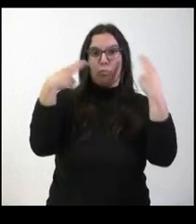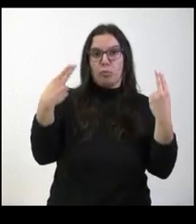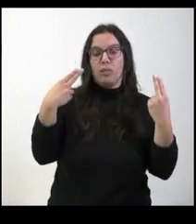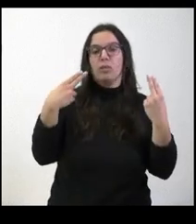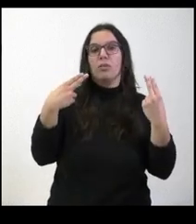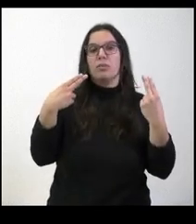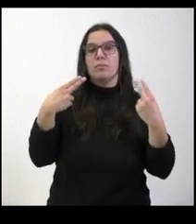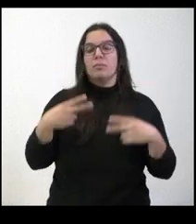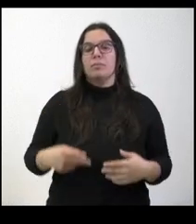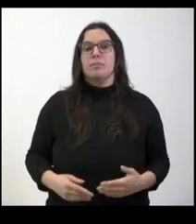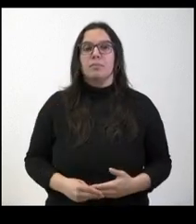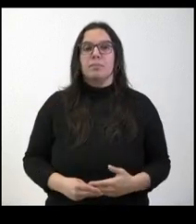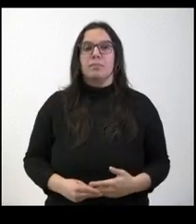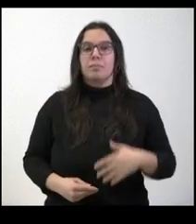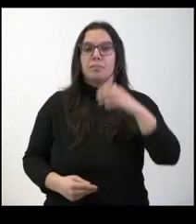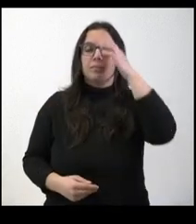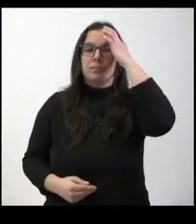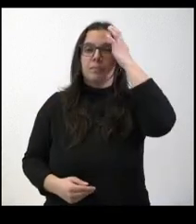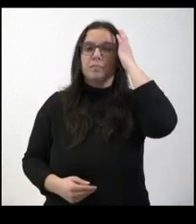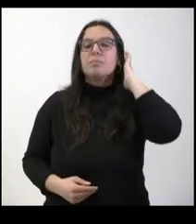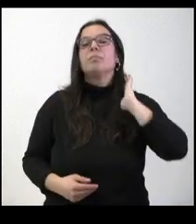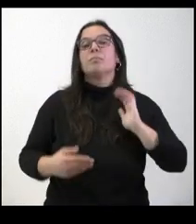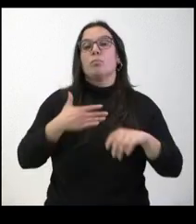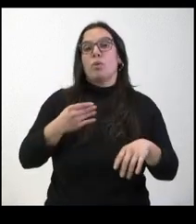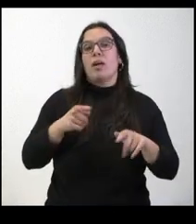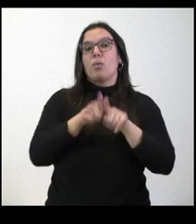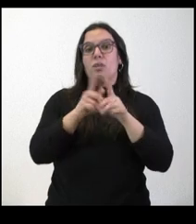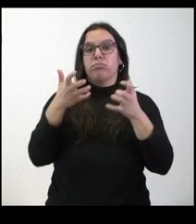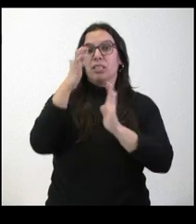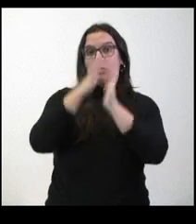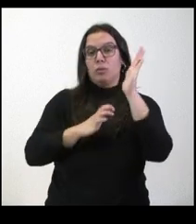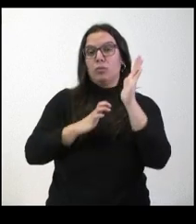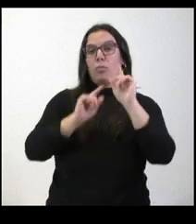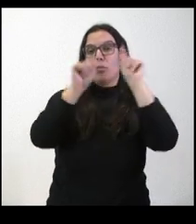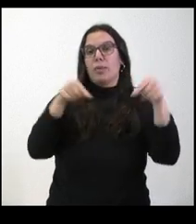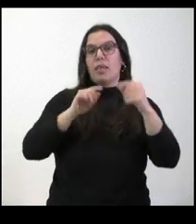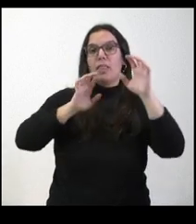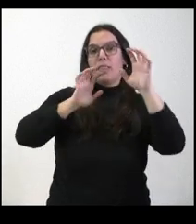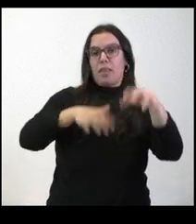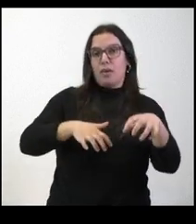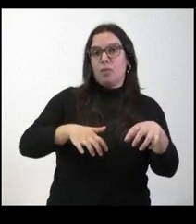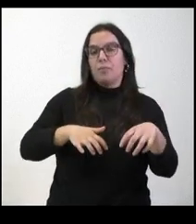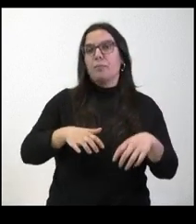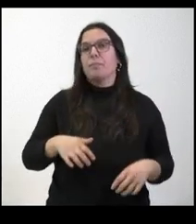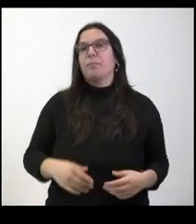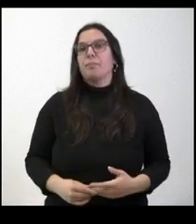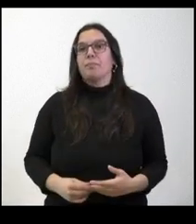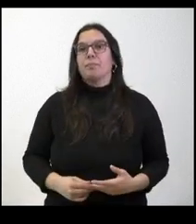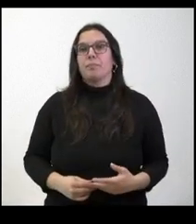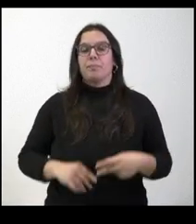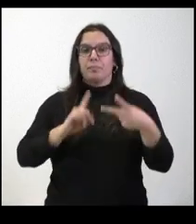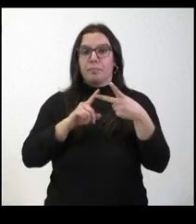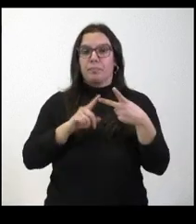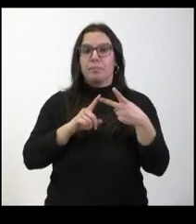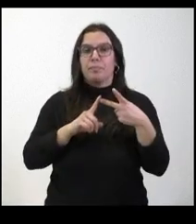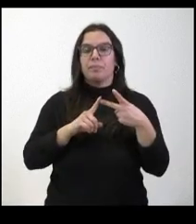aprovechar a esos descuentos en la provincia de León o referidos a la capital. Y, por otro